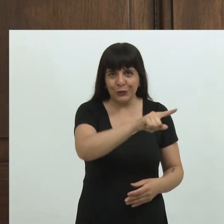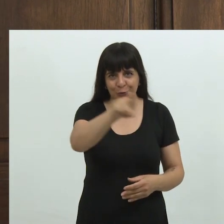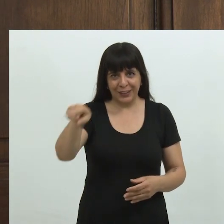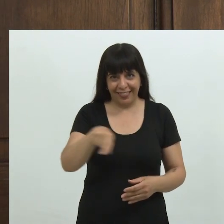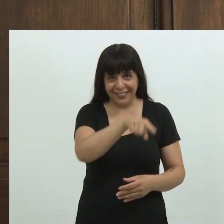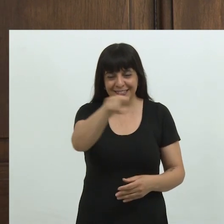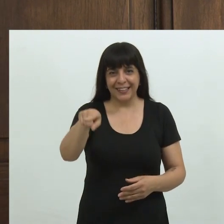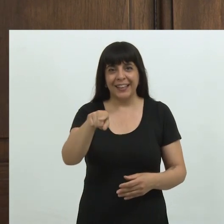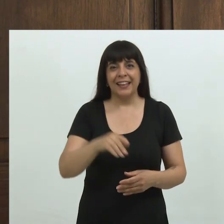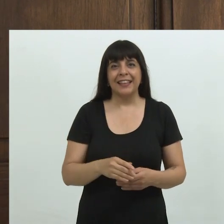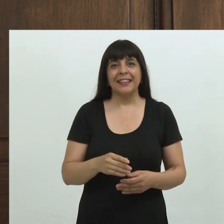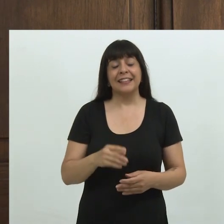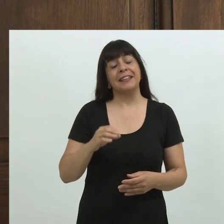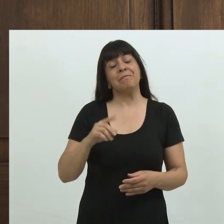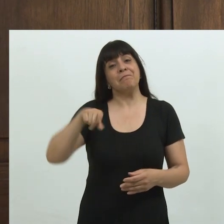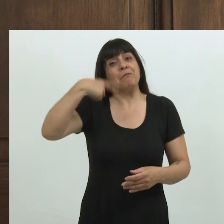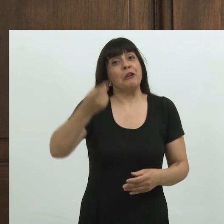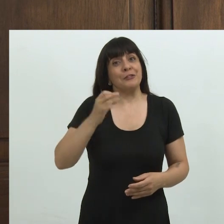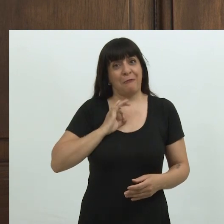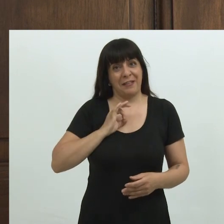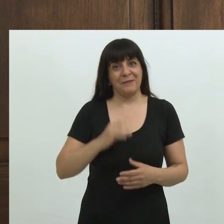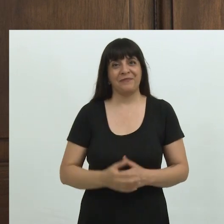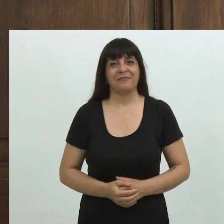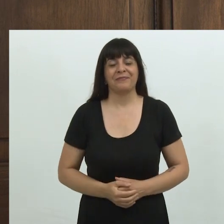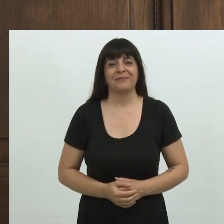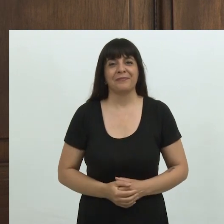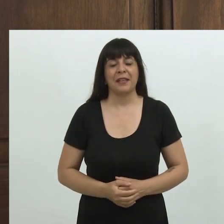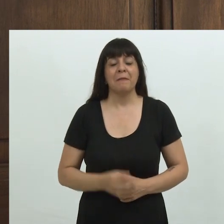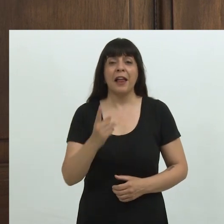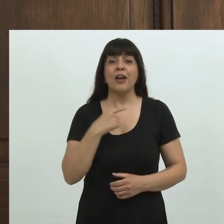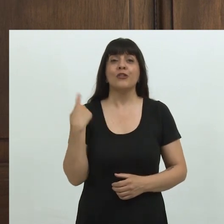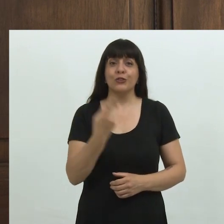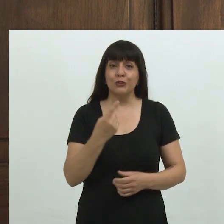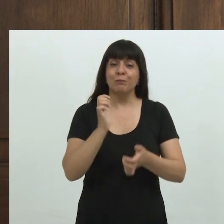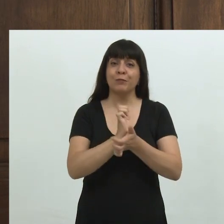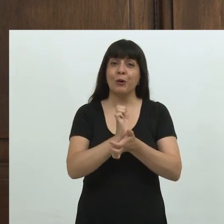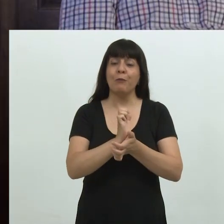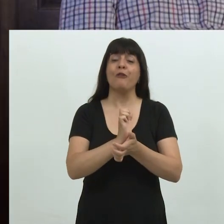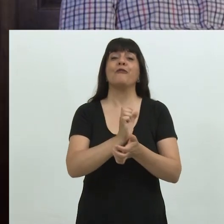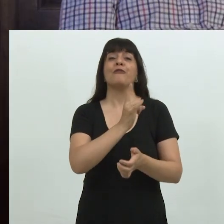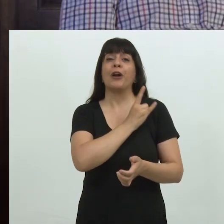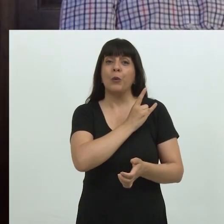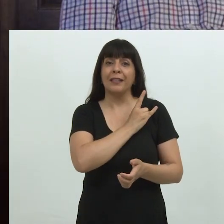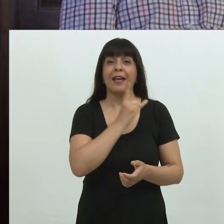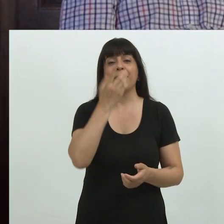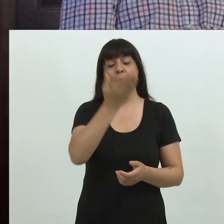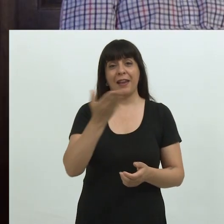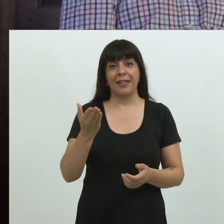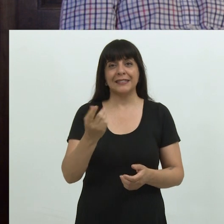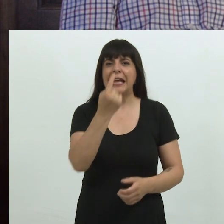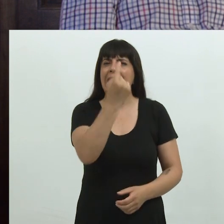ingresantes del próximo año lectivo. Para nosotros como Facultad de Humanidades, cada